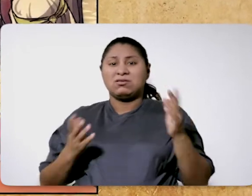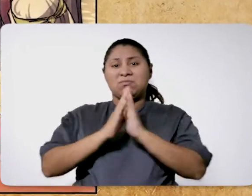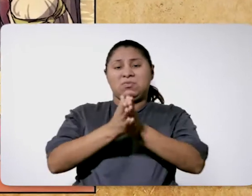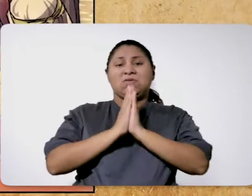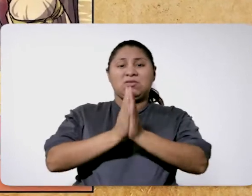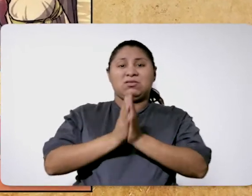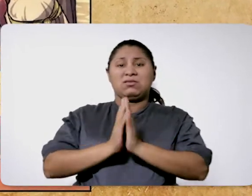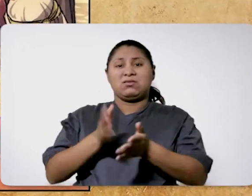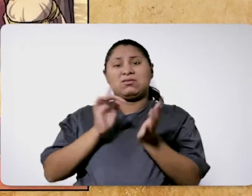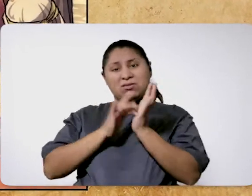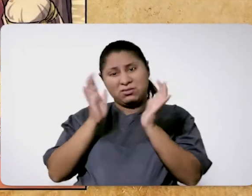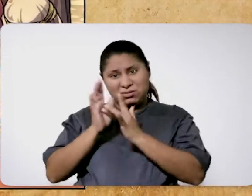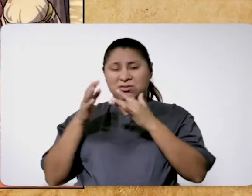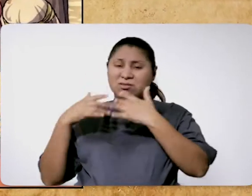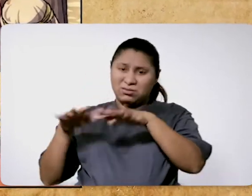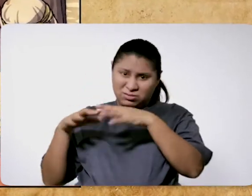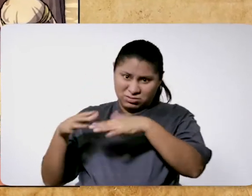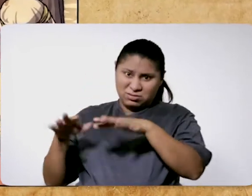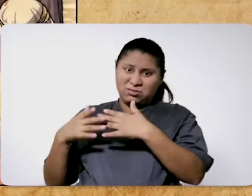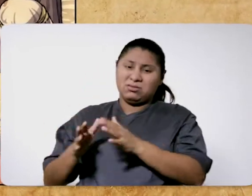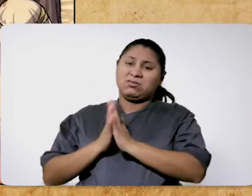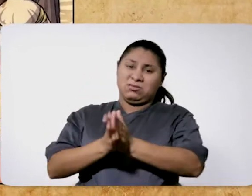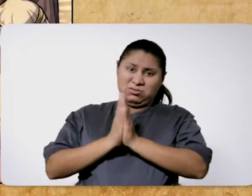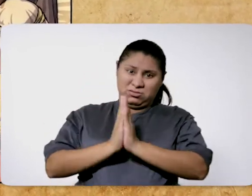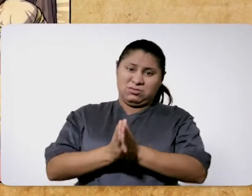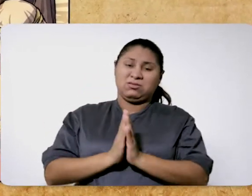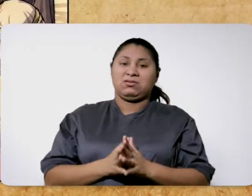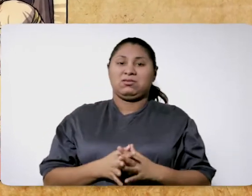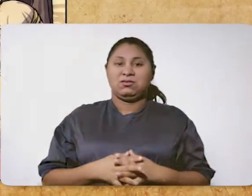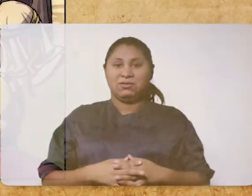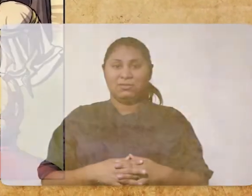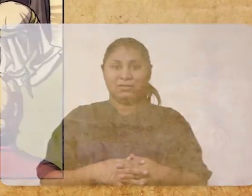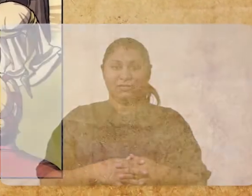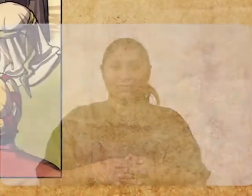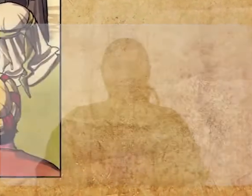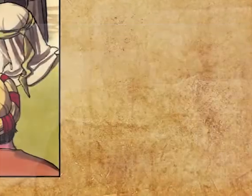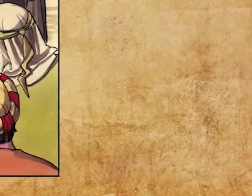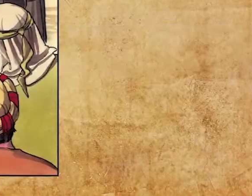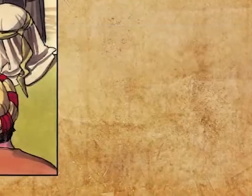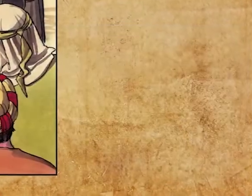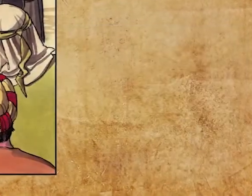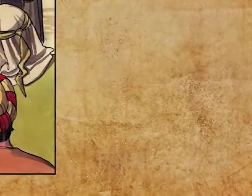estaba Jesús y al verlo le rogaron que se fuera de aquellos lugares.